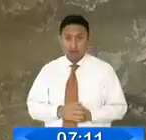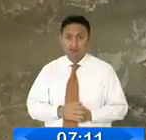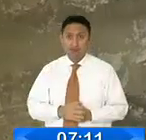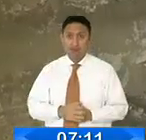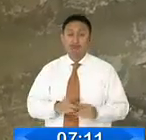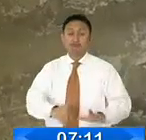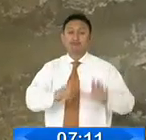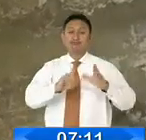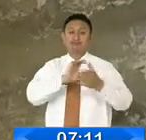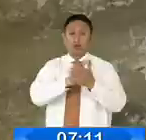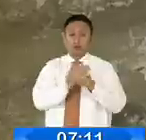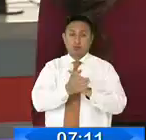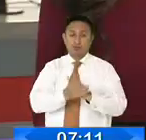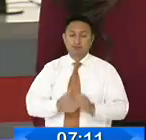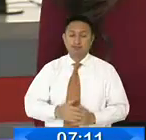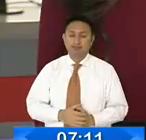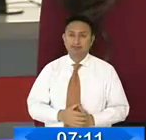noviembre.